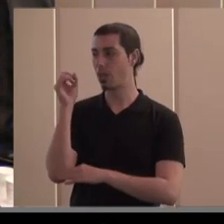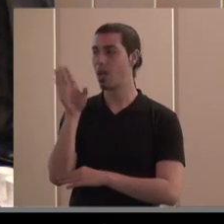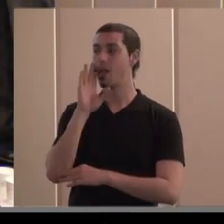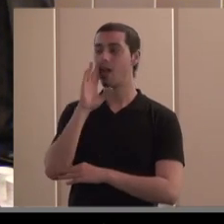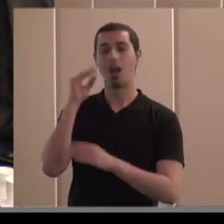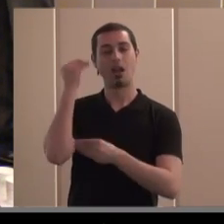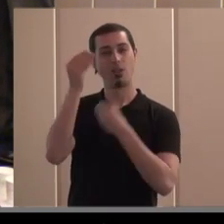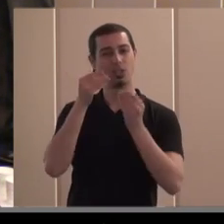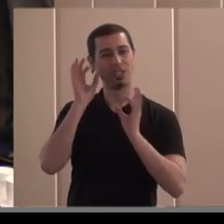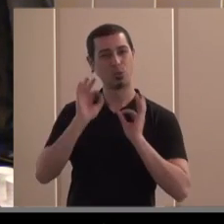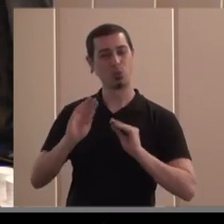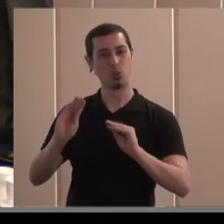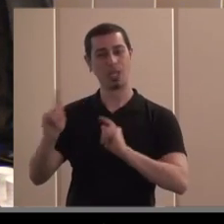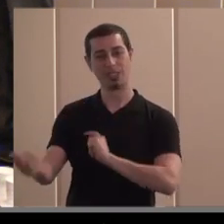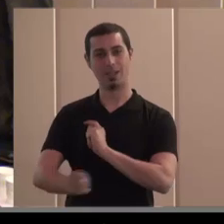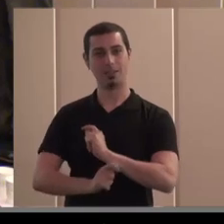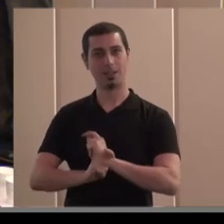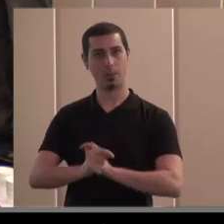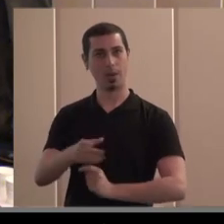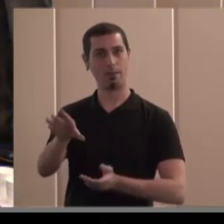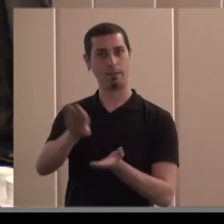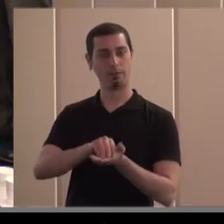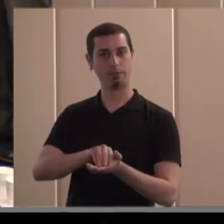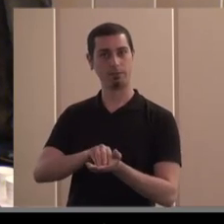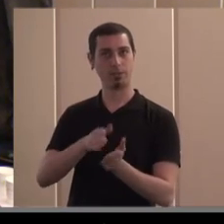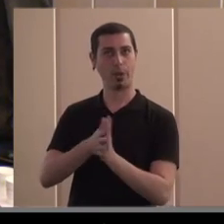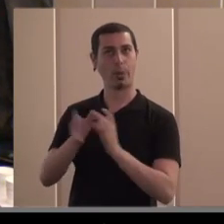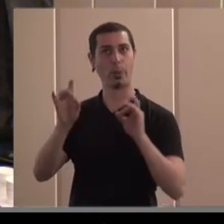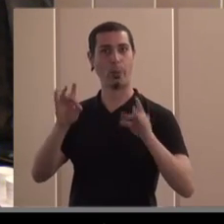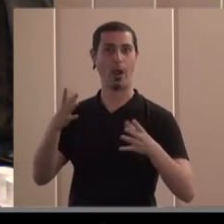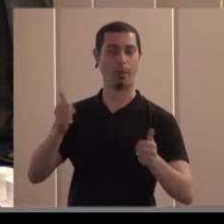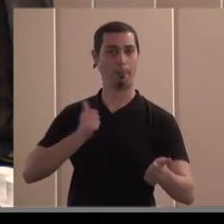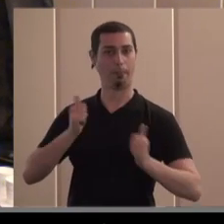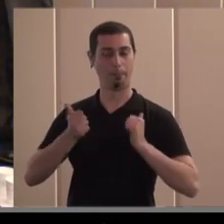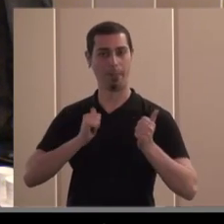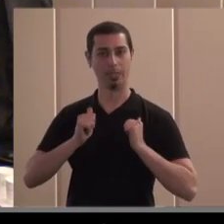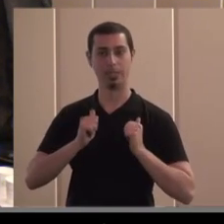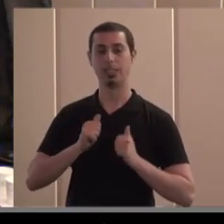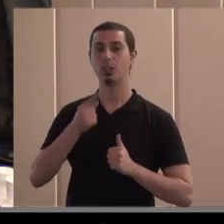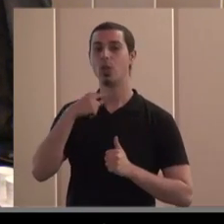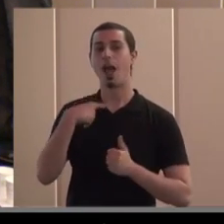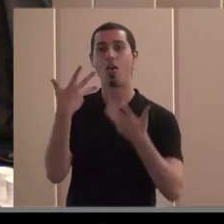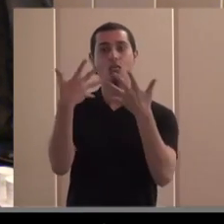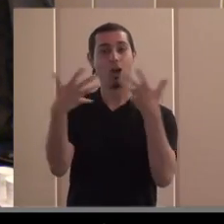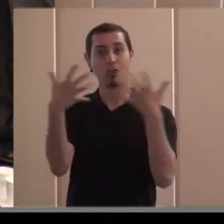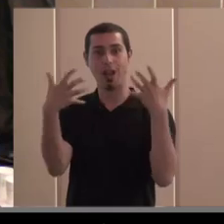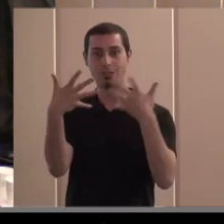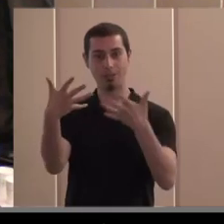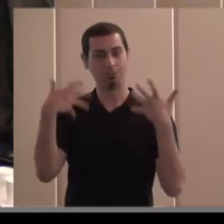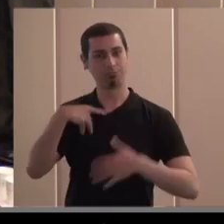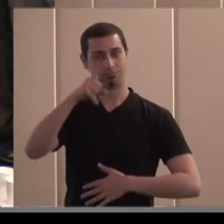de reflexiones estratégicas que nos ha ofrecido ya valen un máster entonces él ha dado dos frases que me han gustado